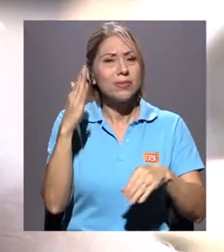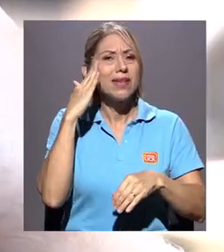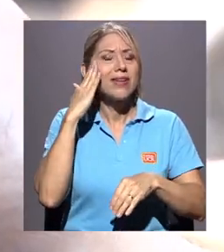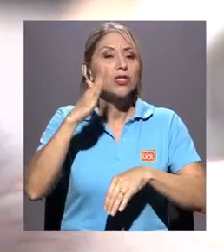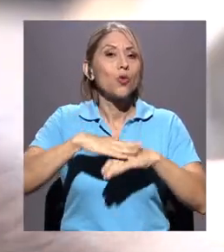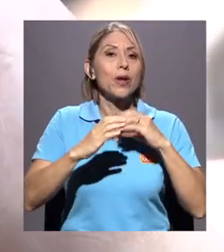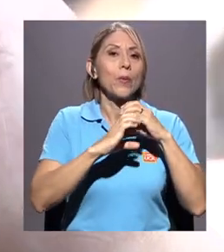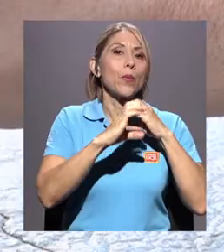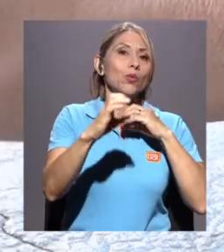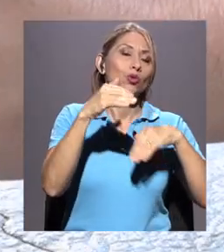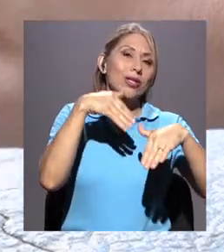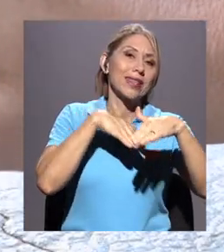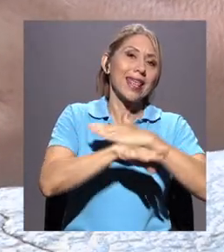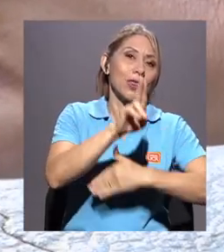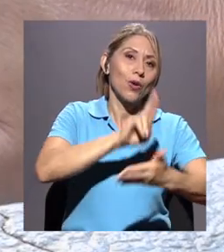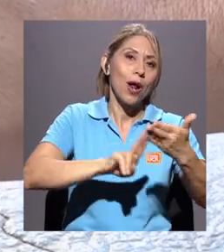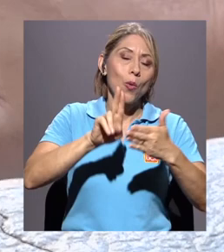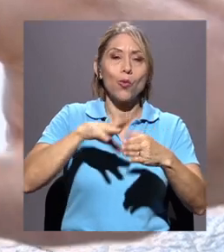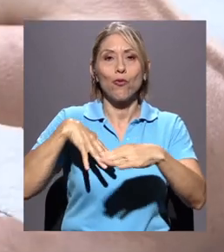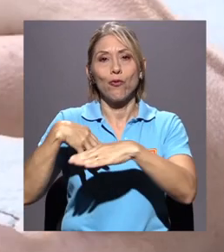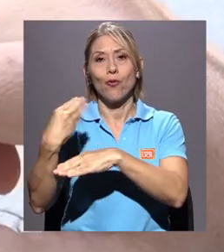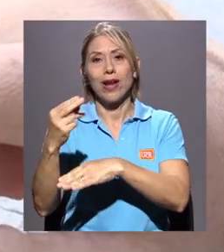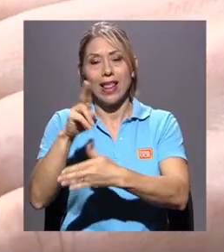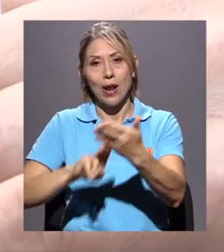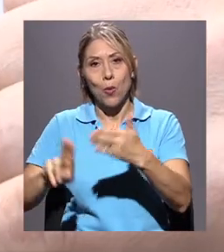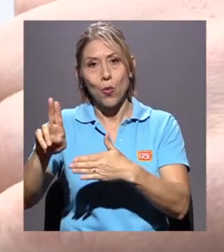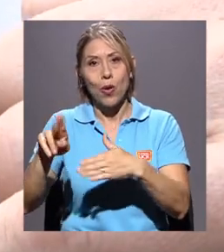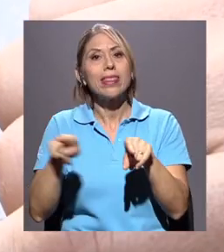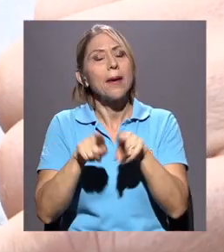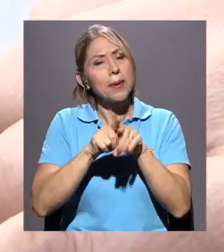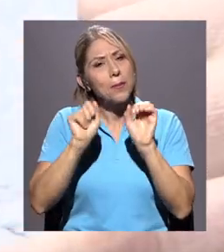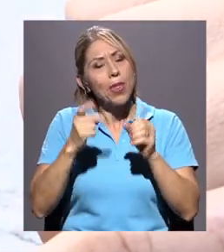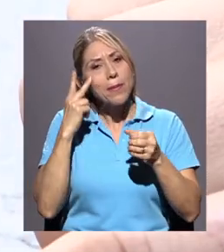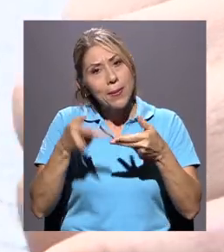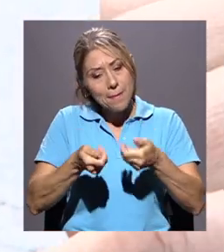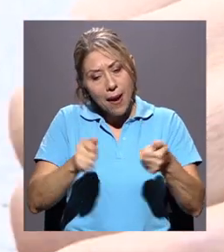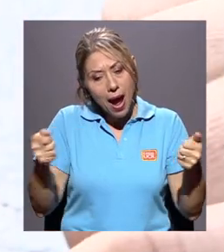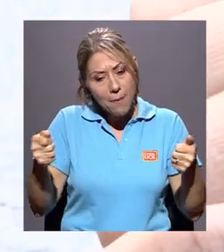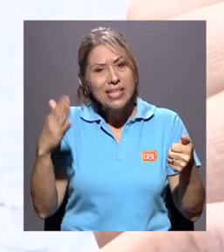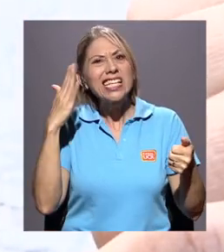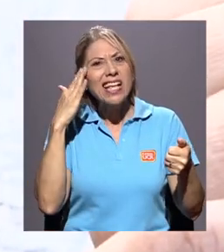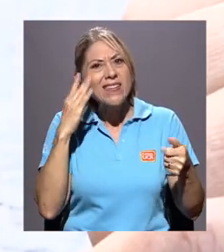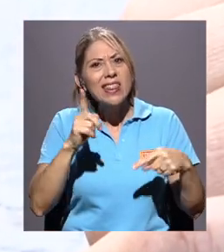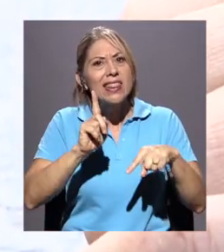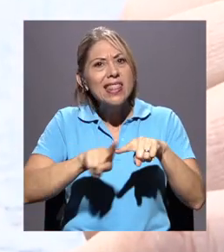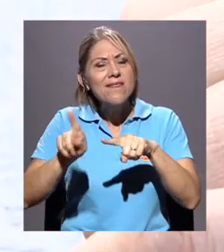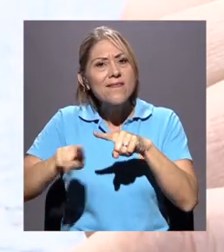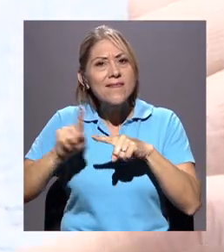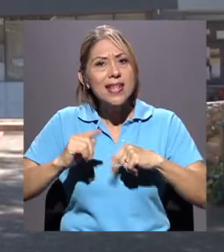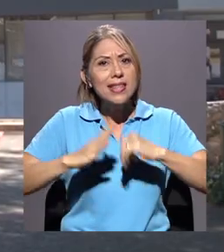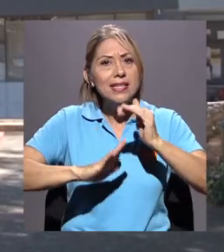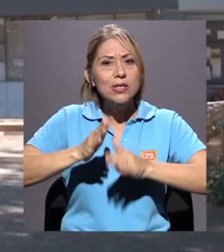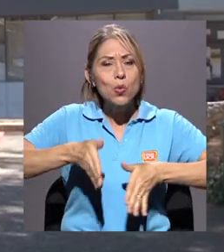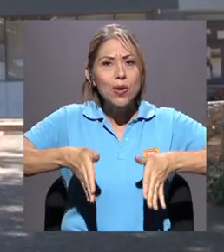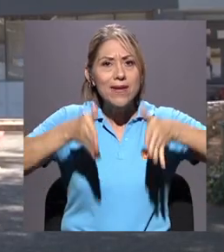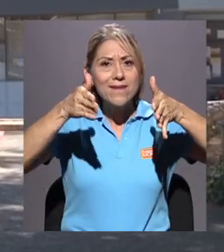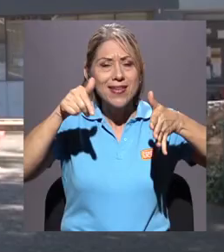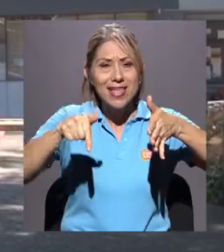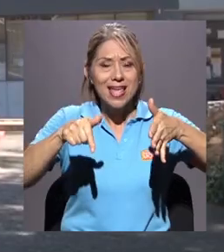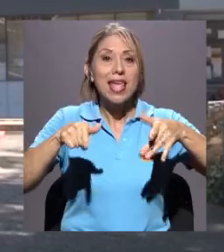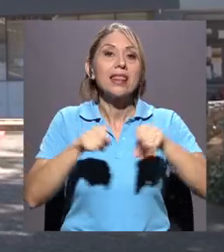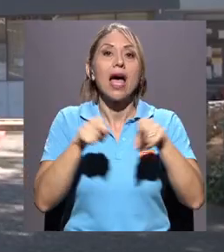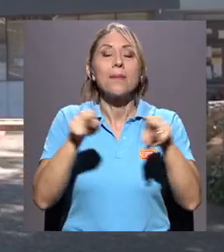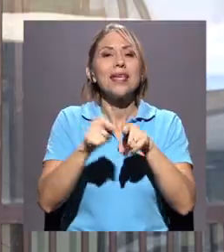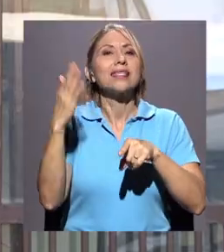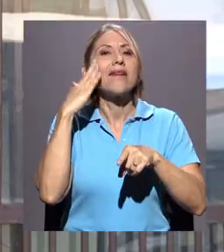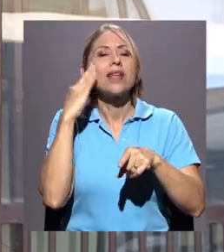internas y externas de los autobuses, usted podrá accesar a mapas, ubicar los edificios de diferentes sedes de la universidad y además ubicar los